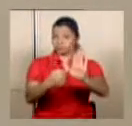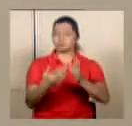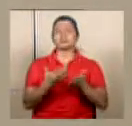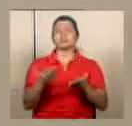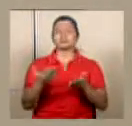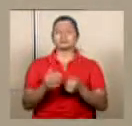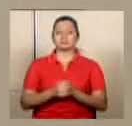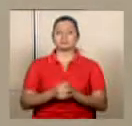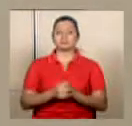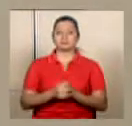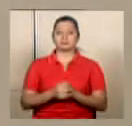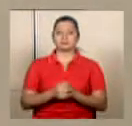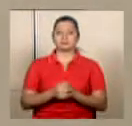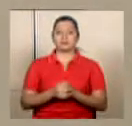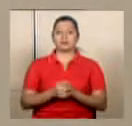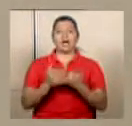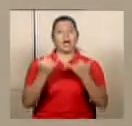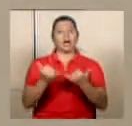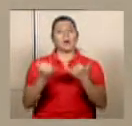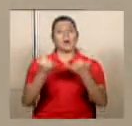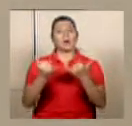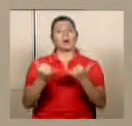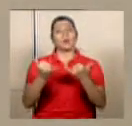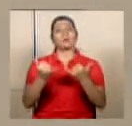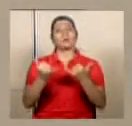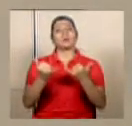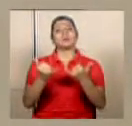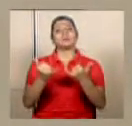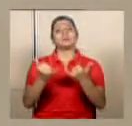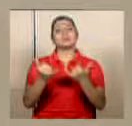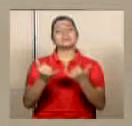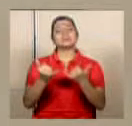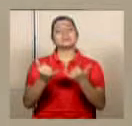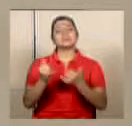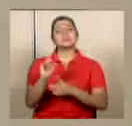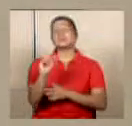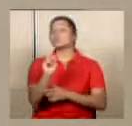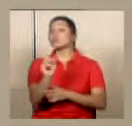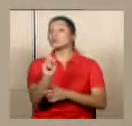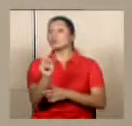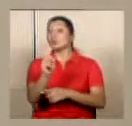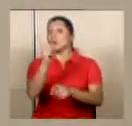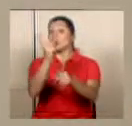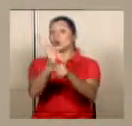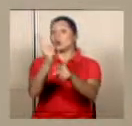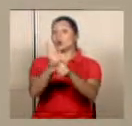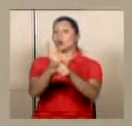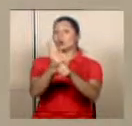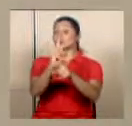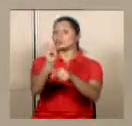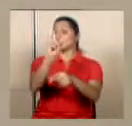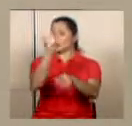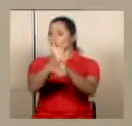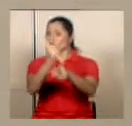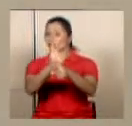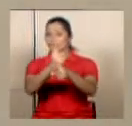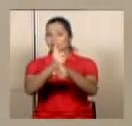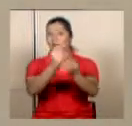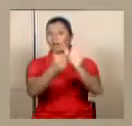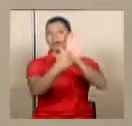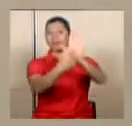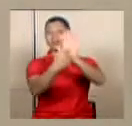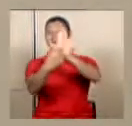es imperativo enviarle señales al mundo, pero particularmente